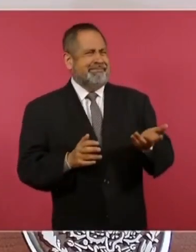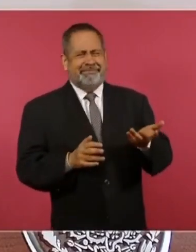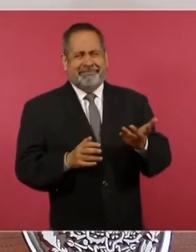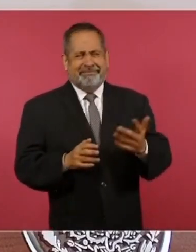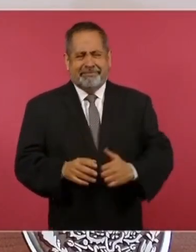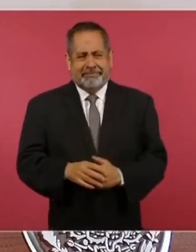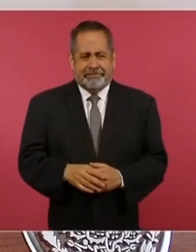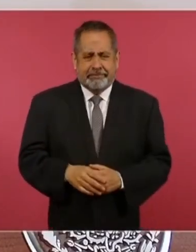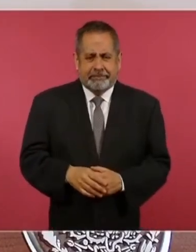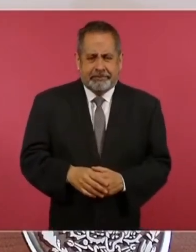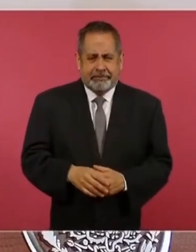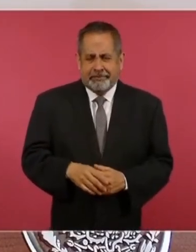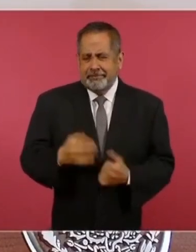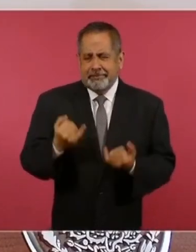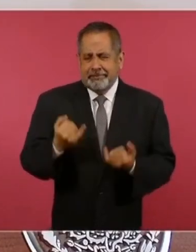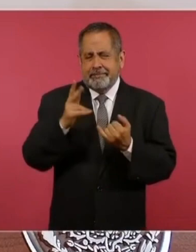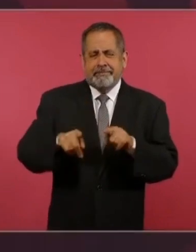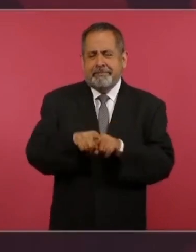hacían aquí,